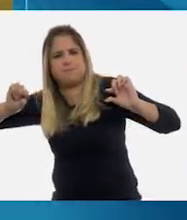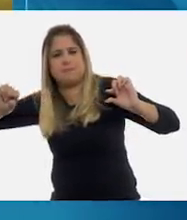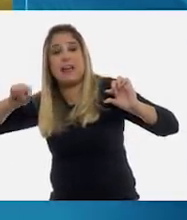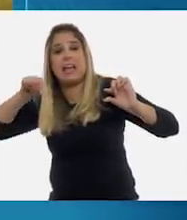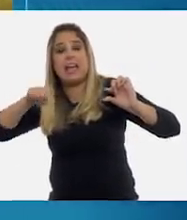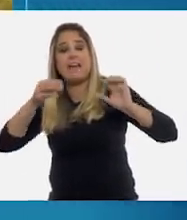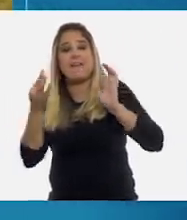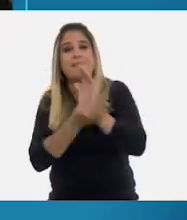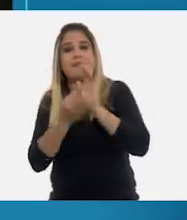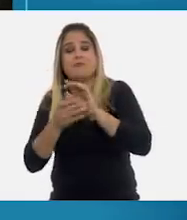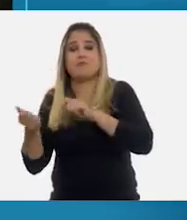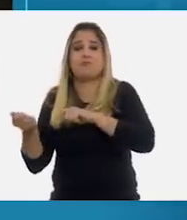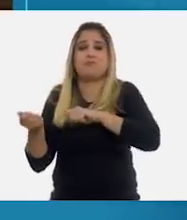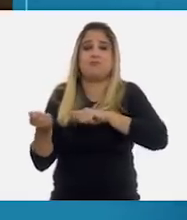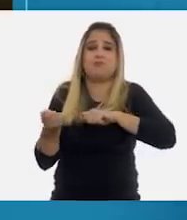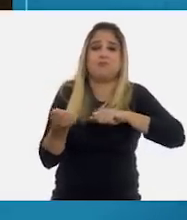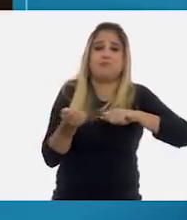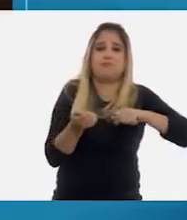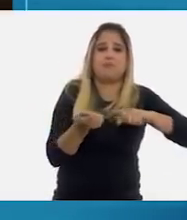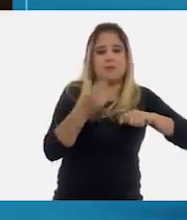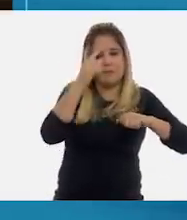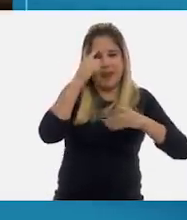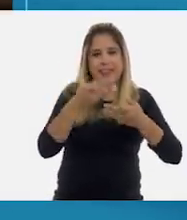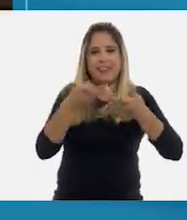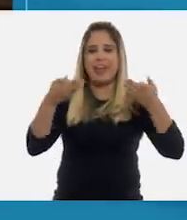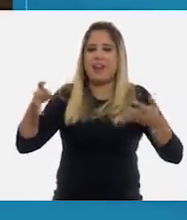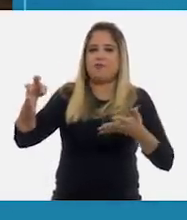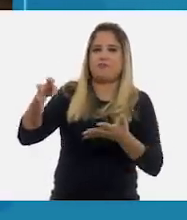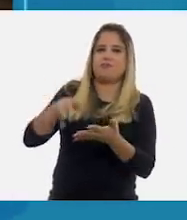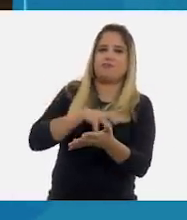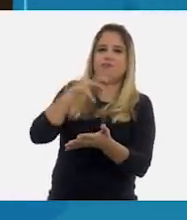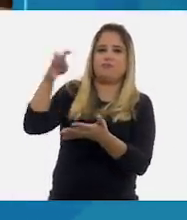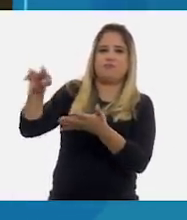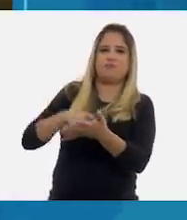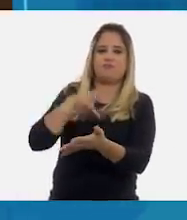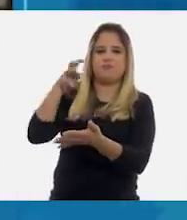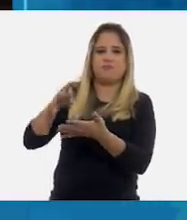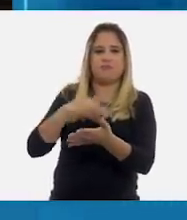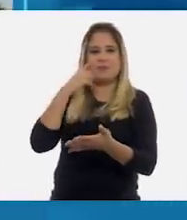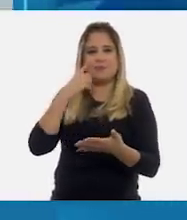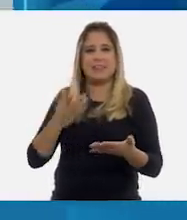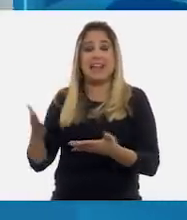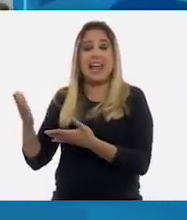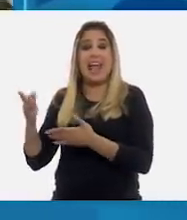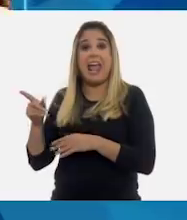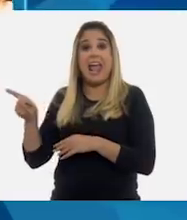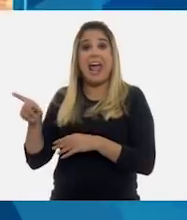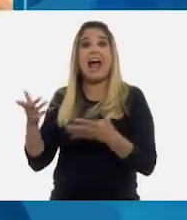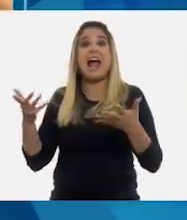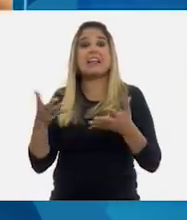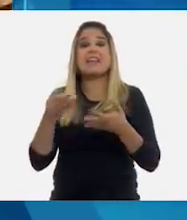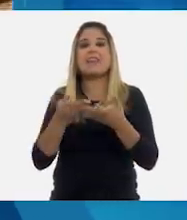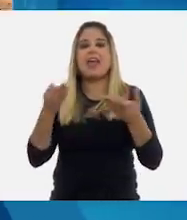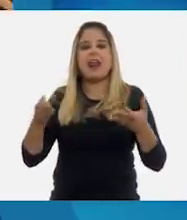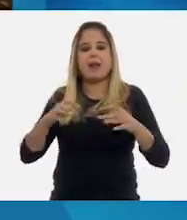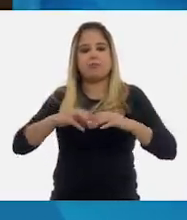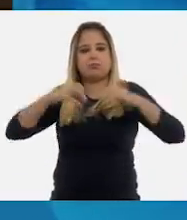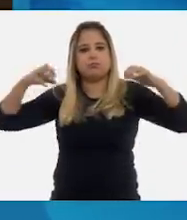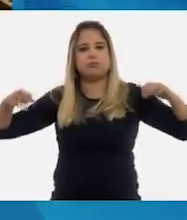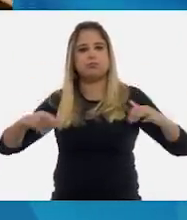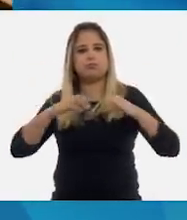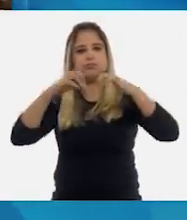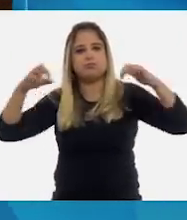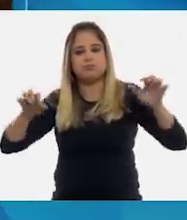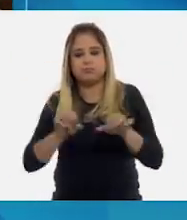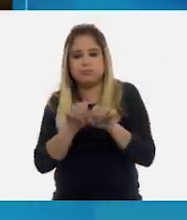abriendo todo el terreno. Este fierrito si es mañito, es lo que hace que la tierra se levante, todo este